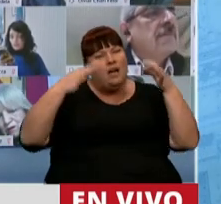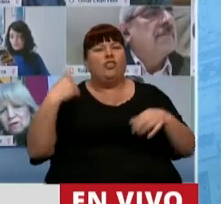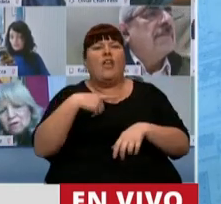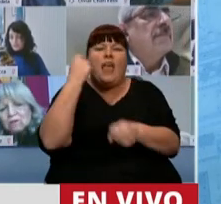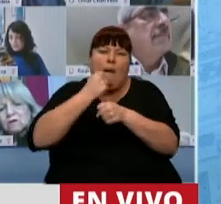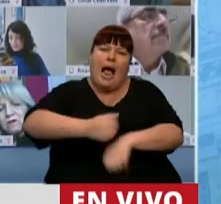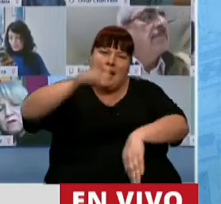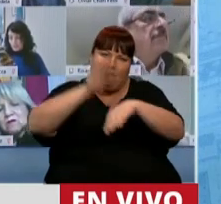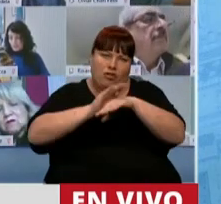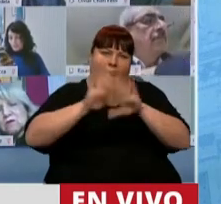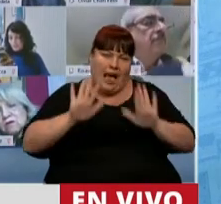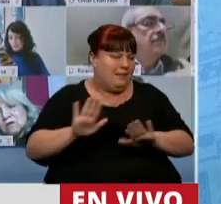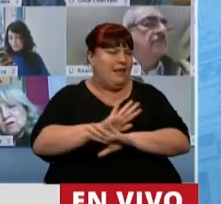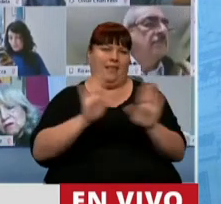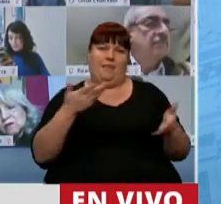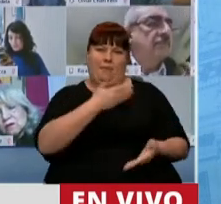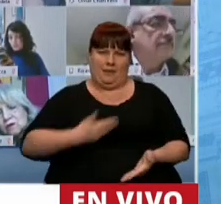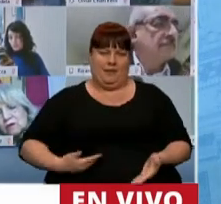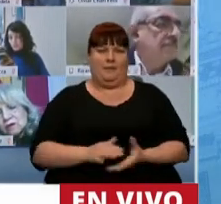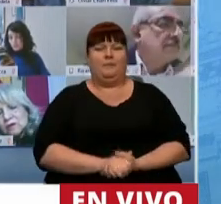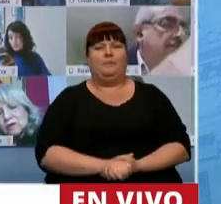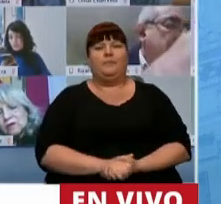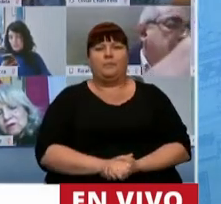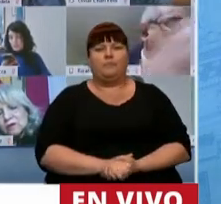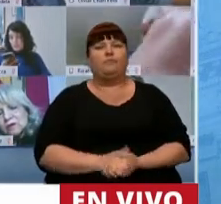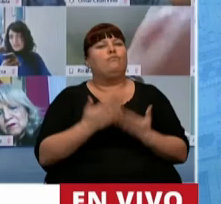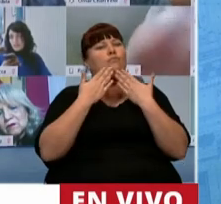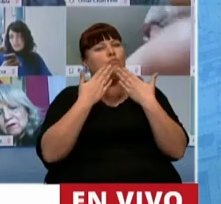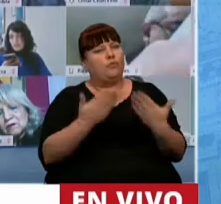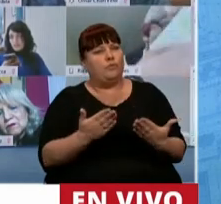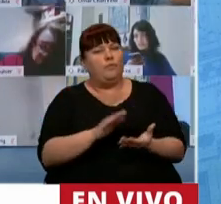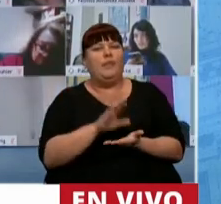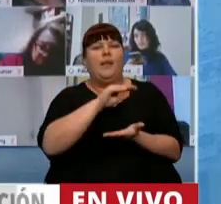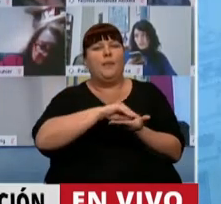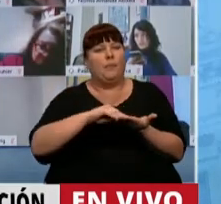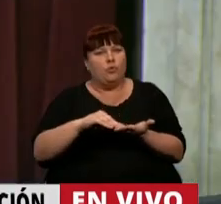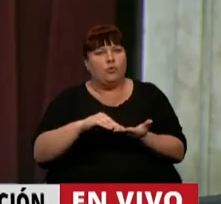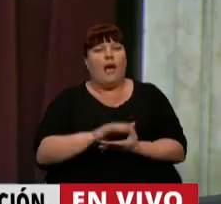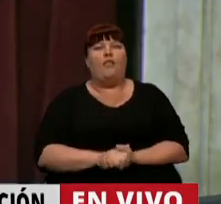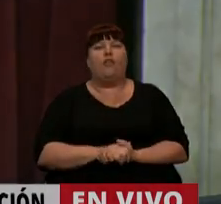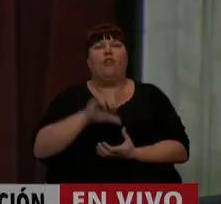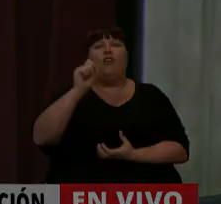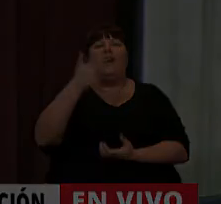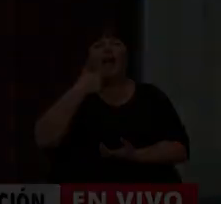responsabilidad que nos compete. Nada más, señor presidente. Muchas gracias, diputado Sergio Casas.